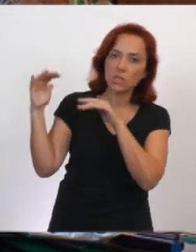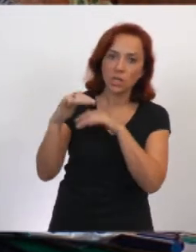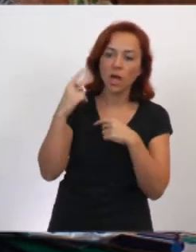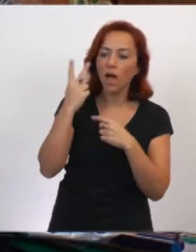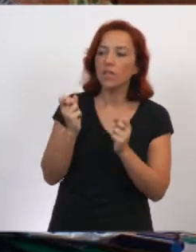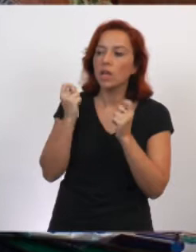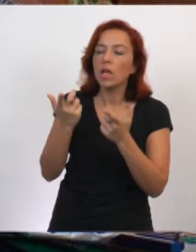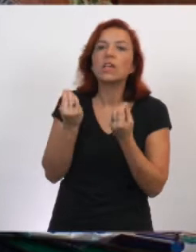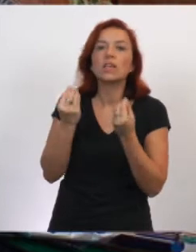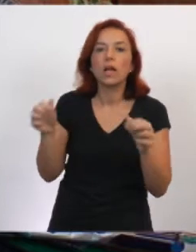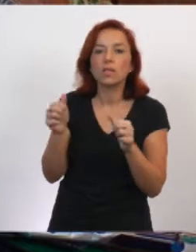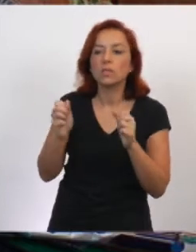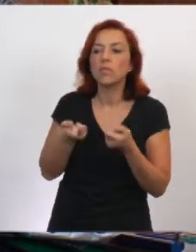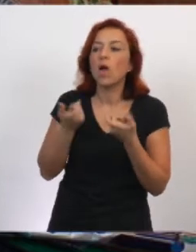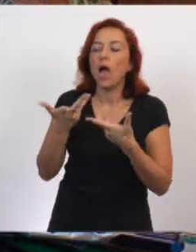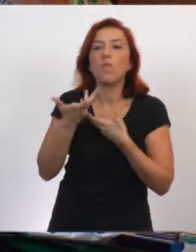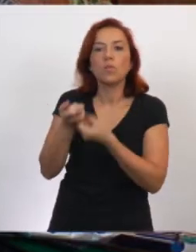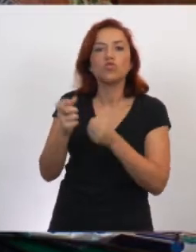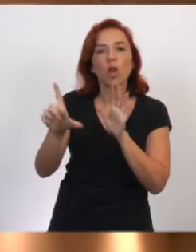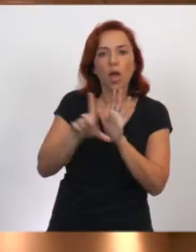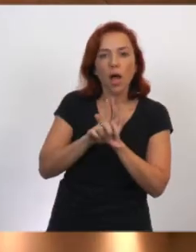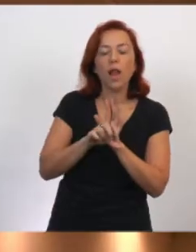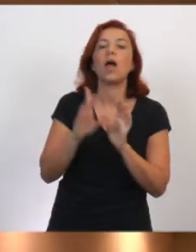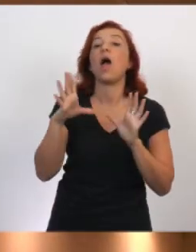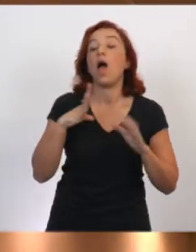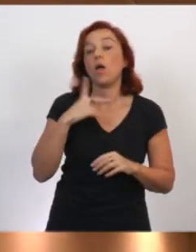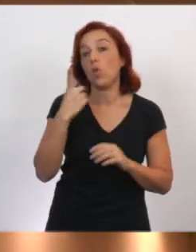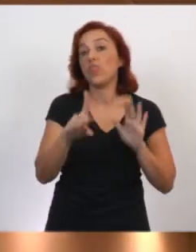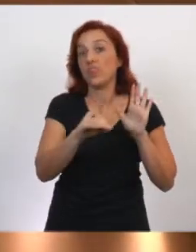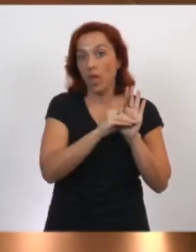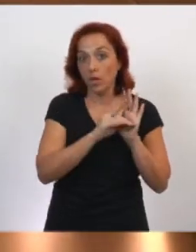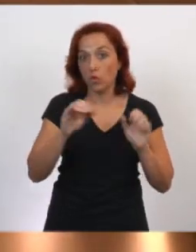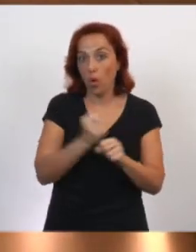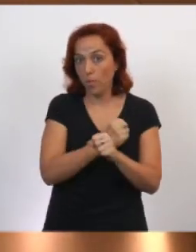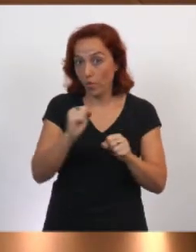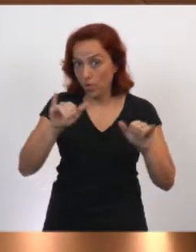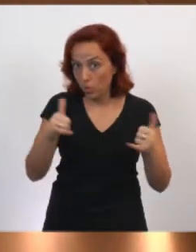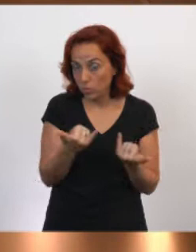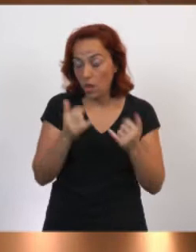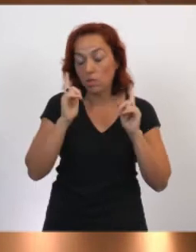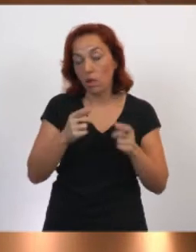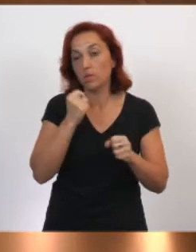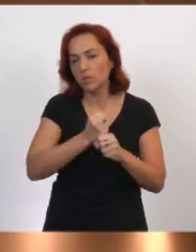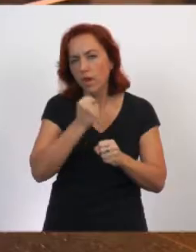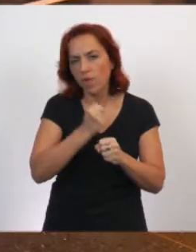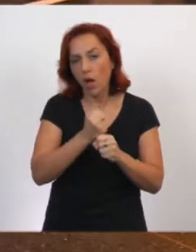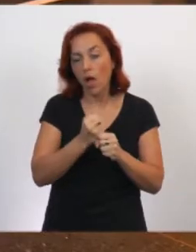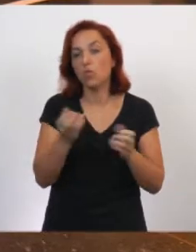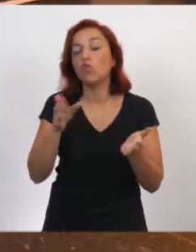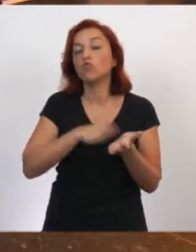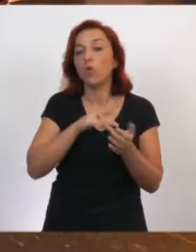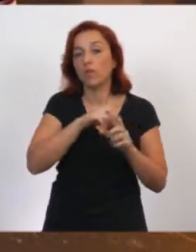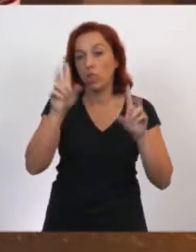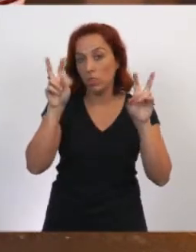atenderla y darle un marco legal que la contemple, como es el decreto de la vulnerabilidad que recientemente se aprobó y lo que venimos trabajando